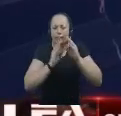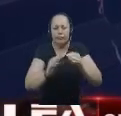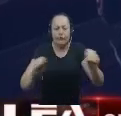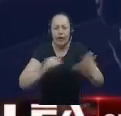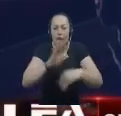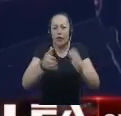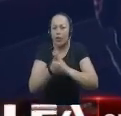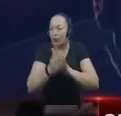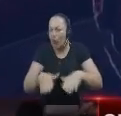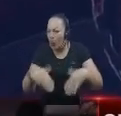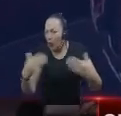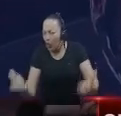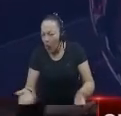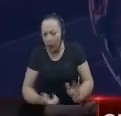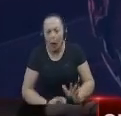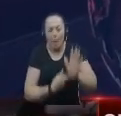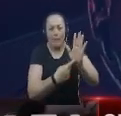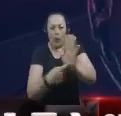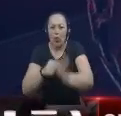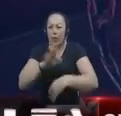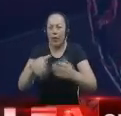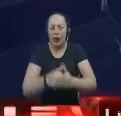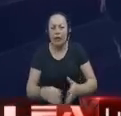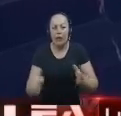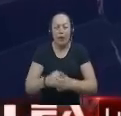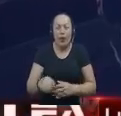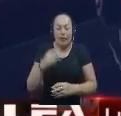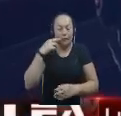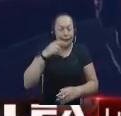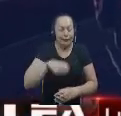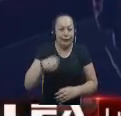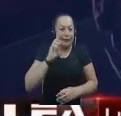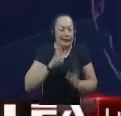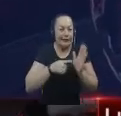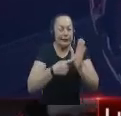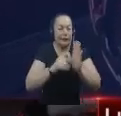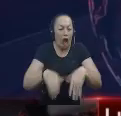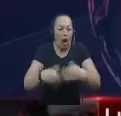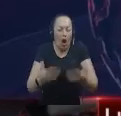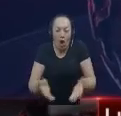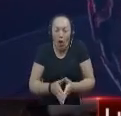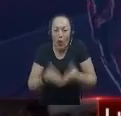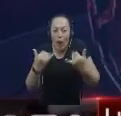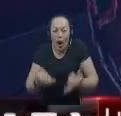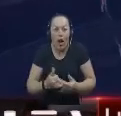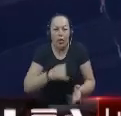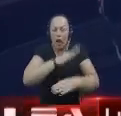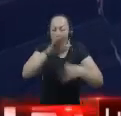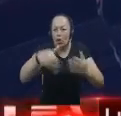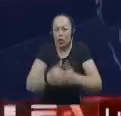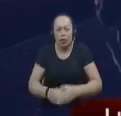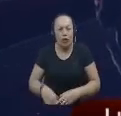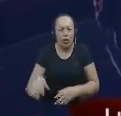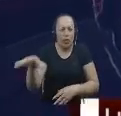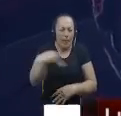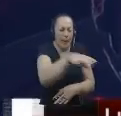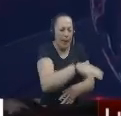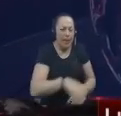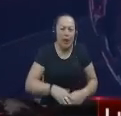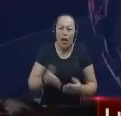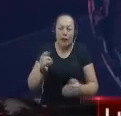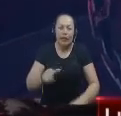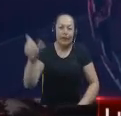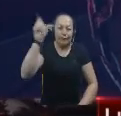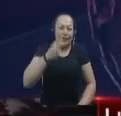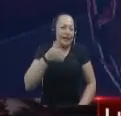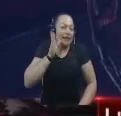sobre desde el nivel epidemiológico Realmente como estamos en este momento en Caldas En cada uno de estos